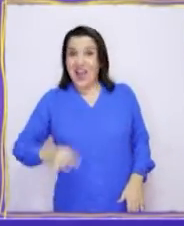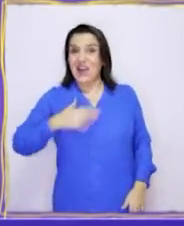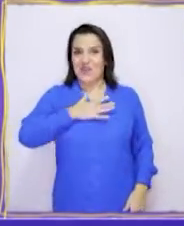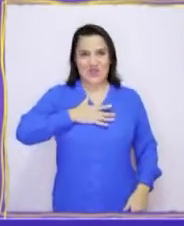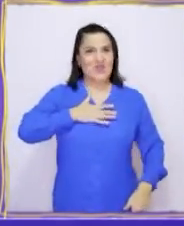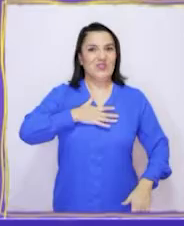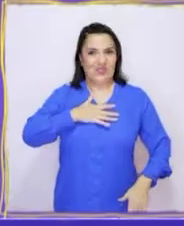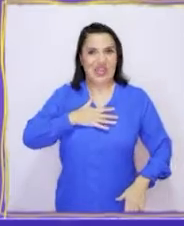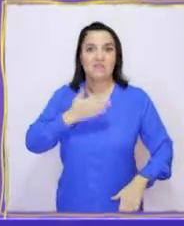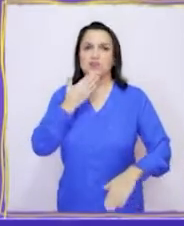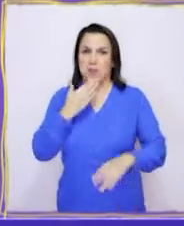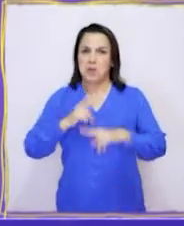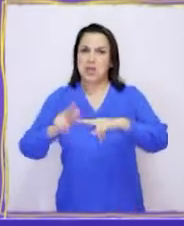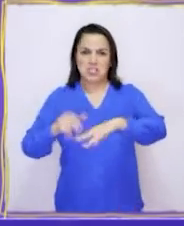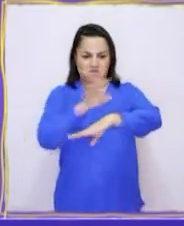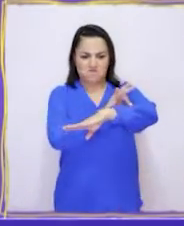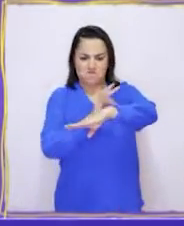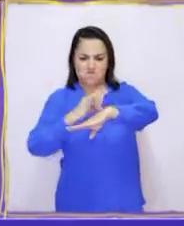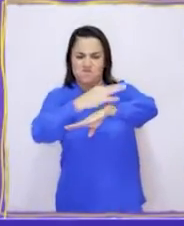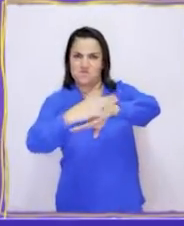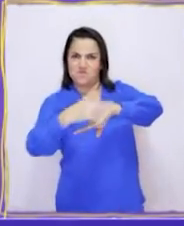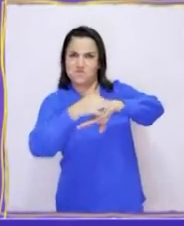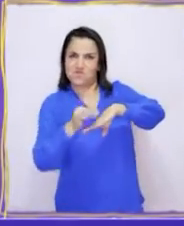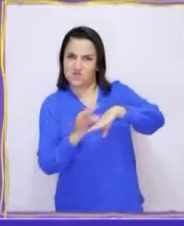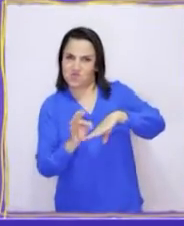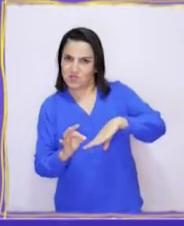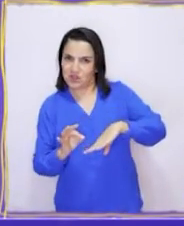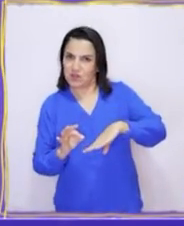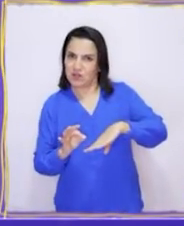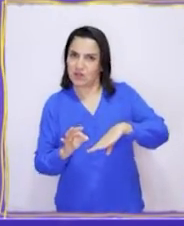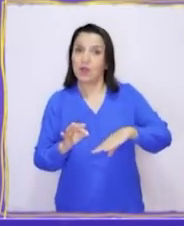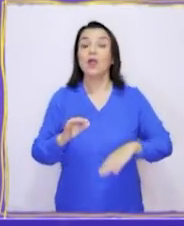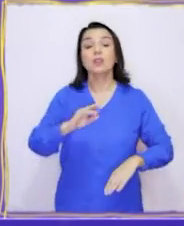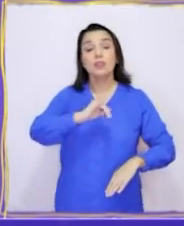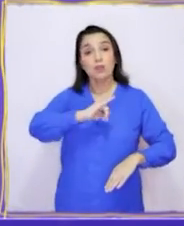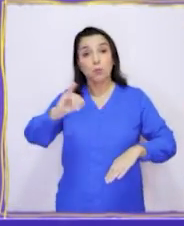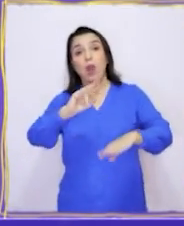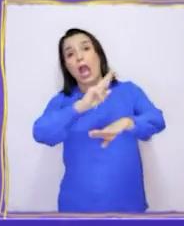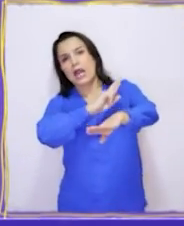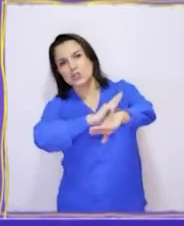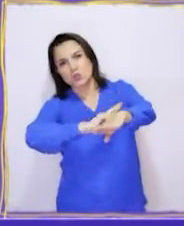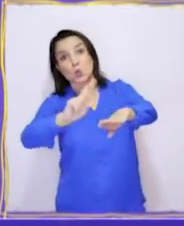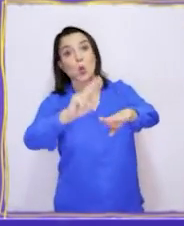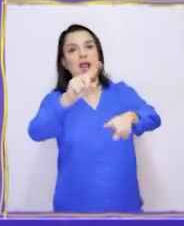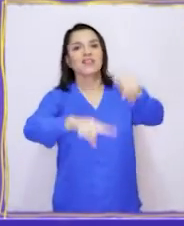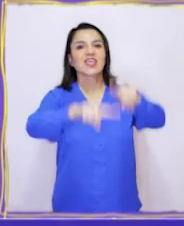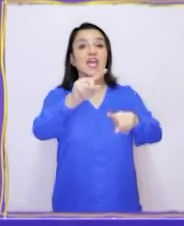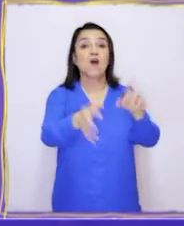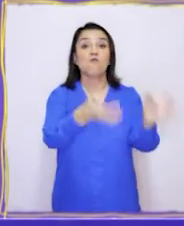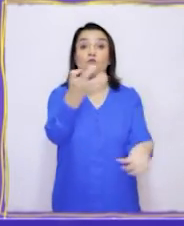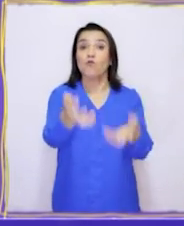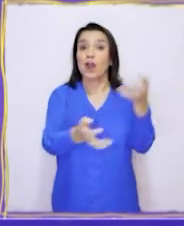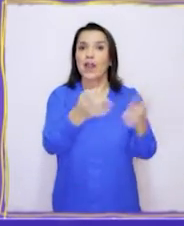que incluso se realizaron tatuajes. Más al sur, en la Tierra del Fuego, encontré otro